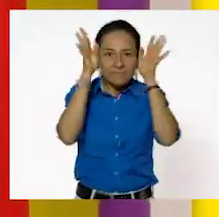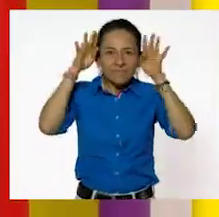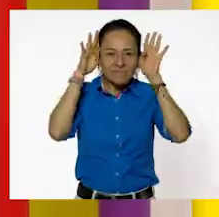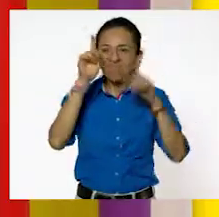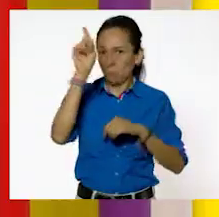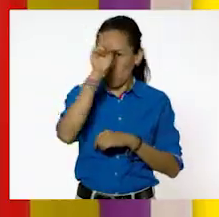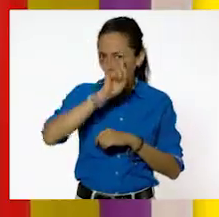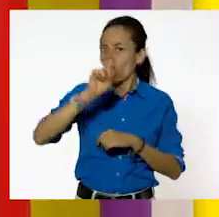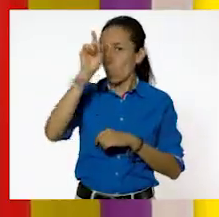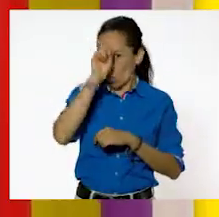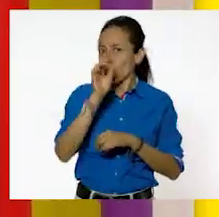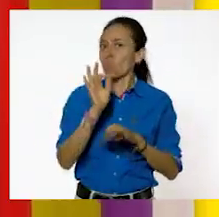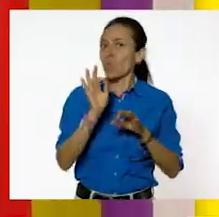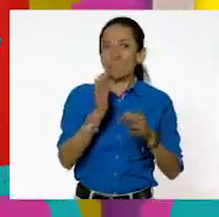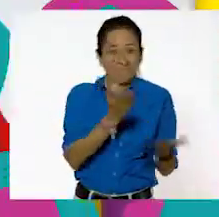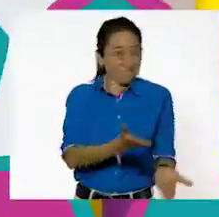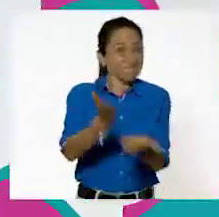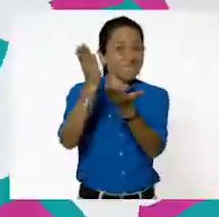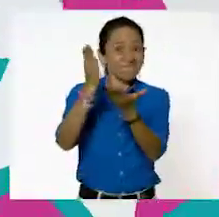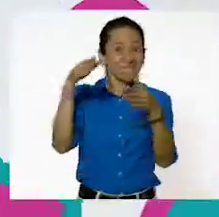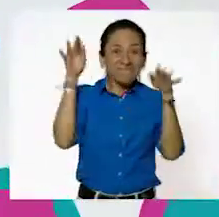recomendación? ¡Vamos contigo, Ajo Listo!